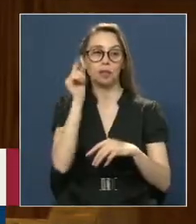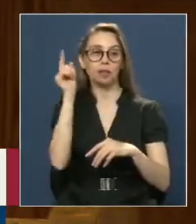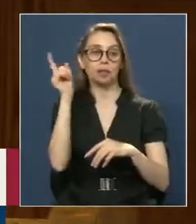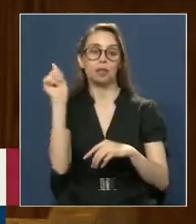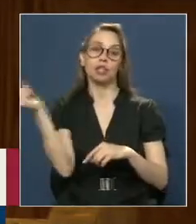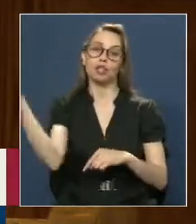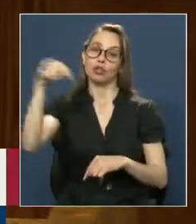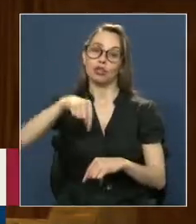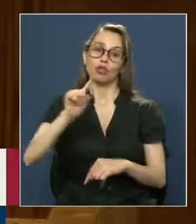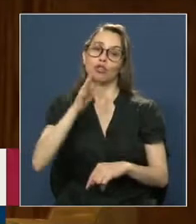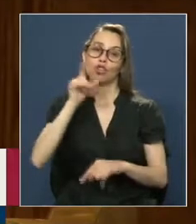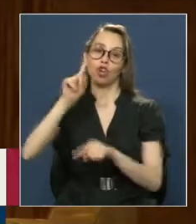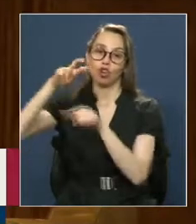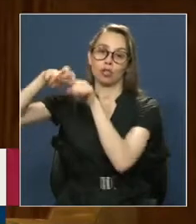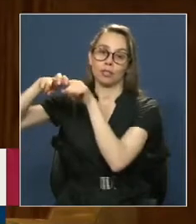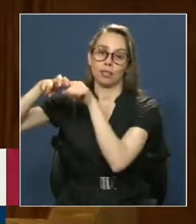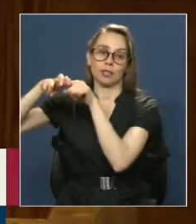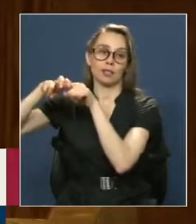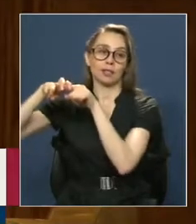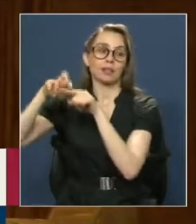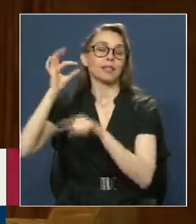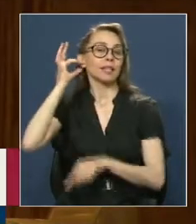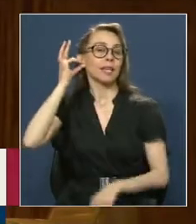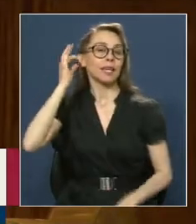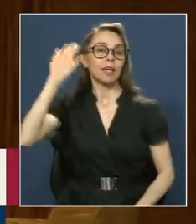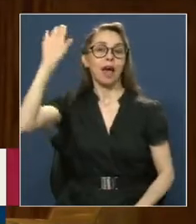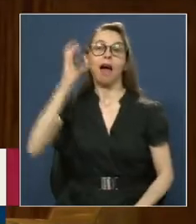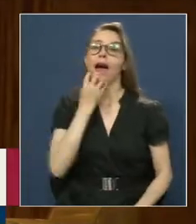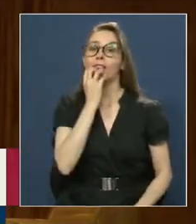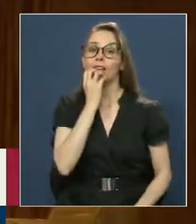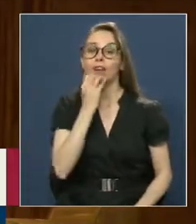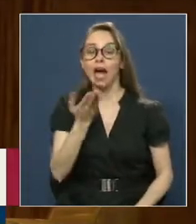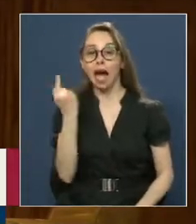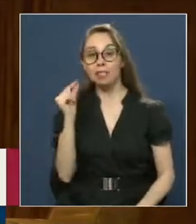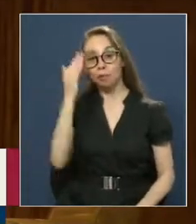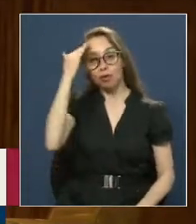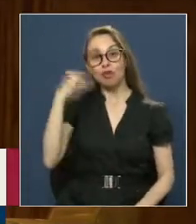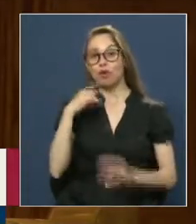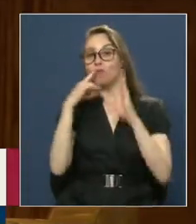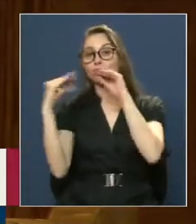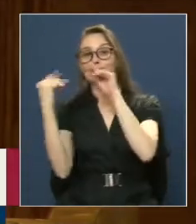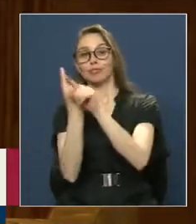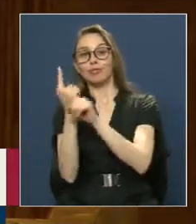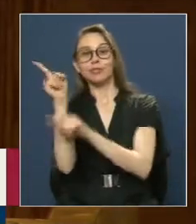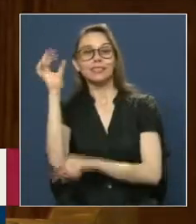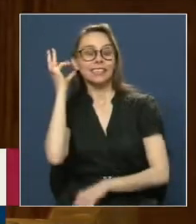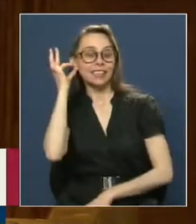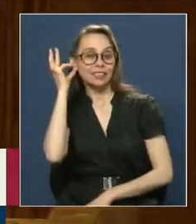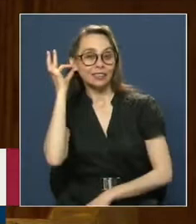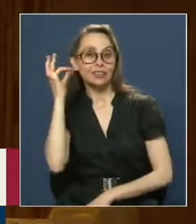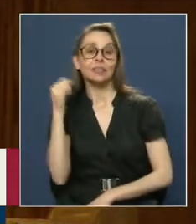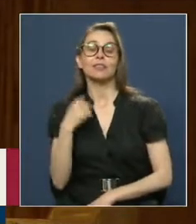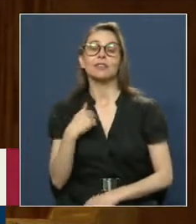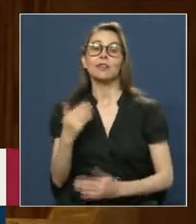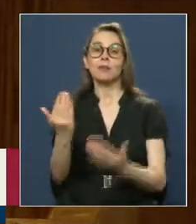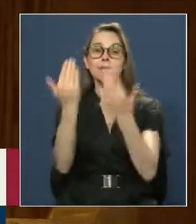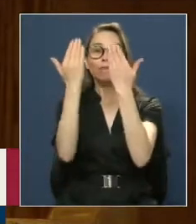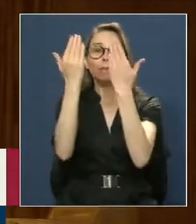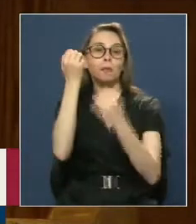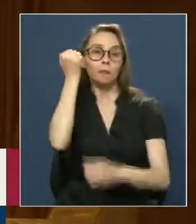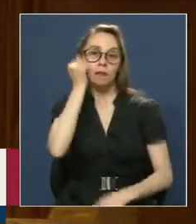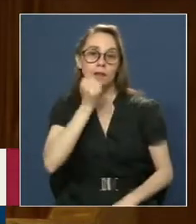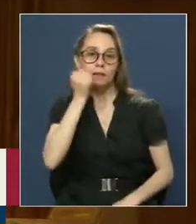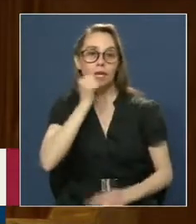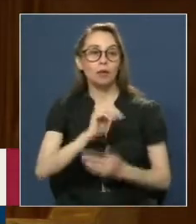Presente hoy día Aquí Está en Antofagasta Y hablé hace unos días Con ella Pero quiero extender Mi cariñoso saludo También